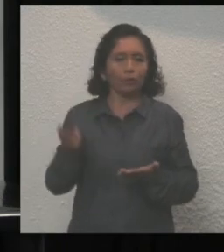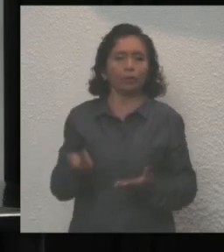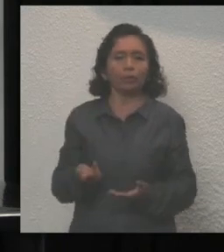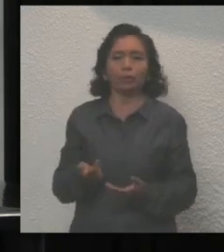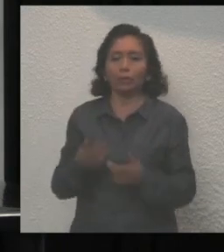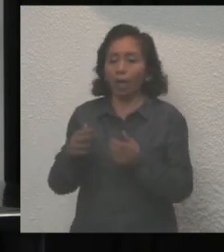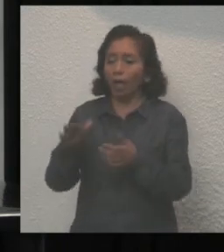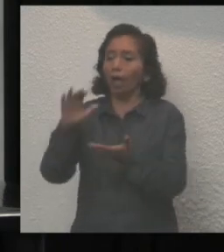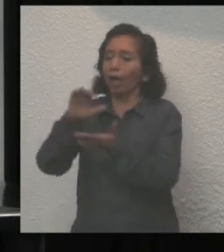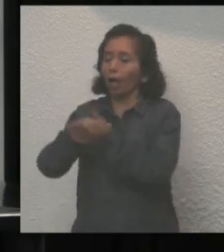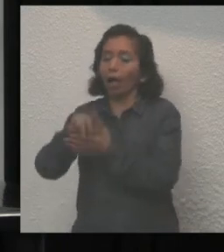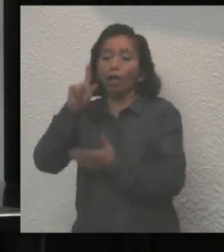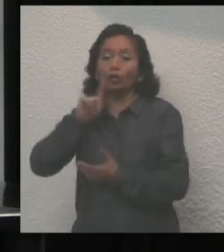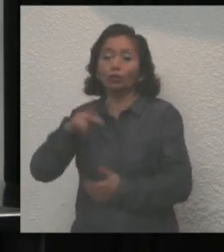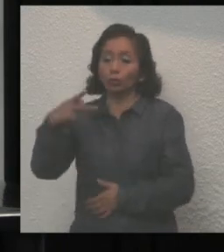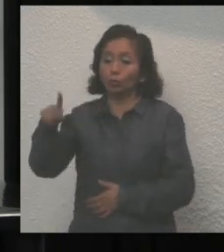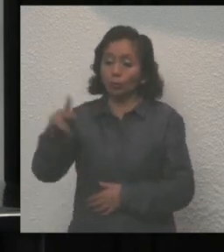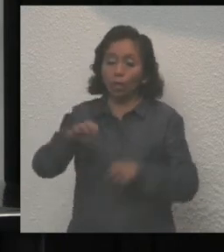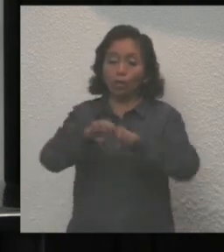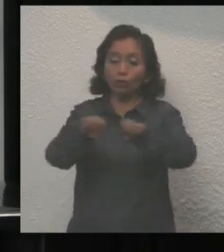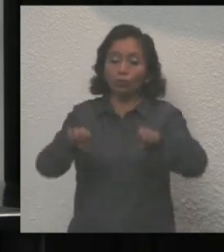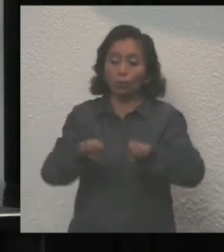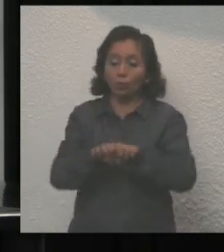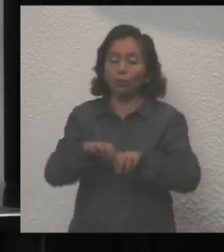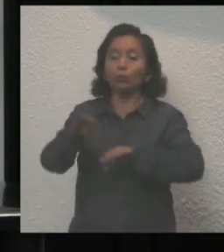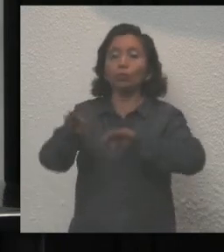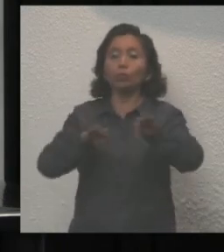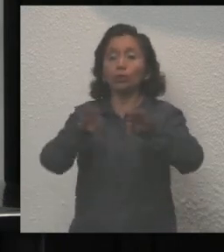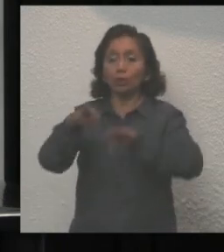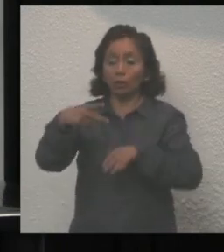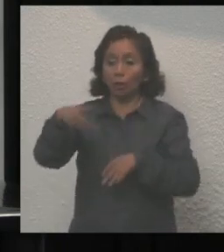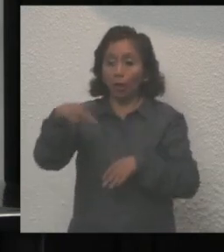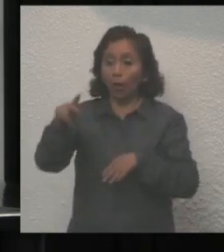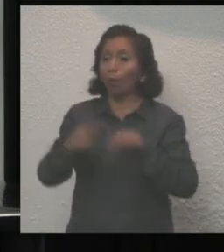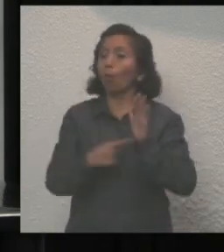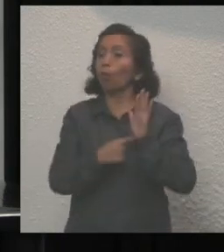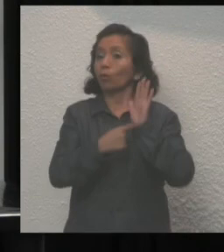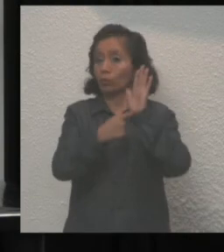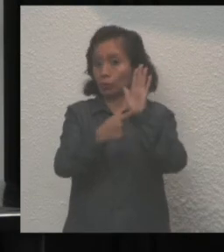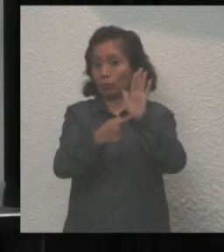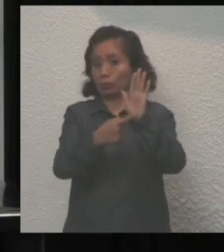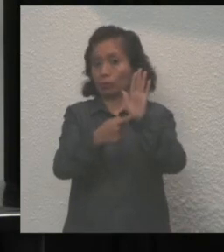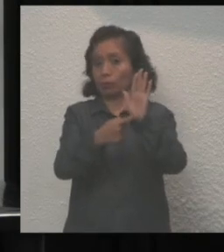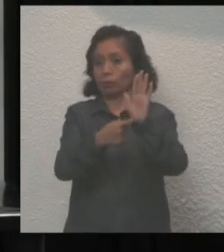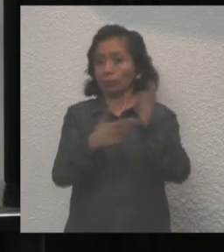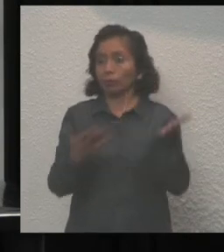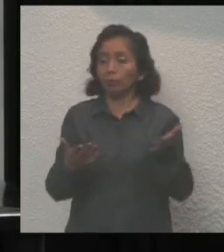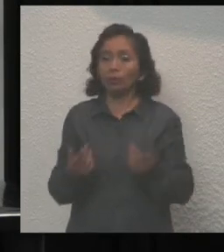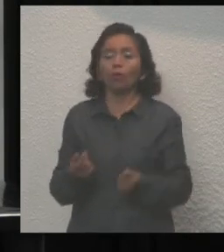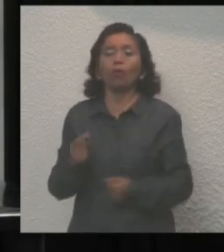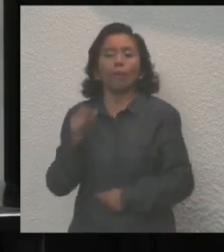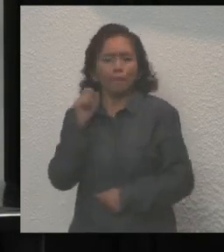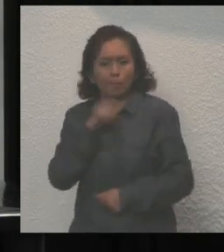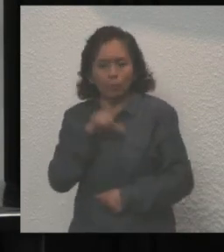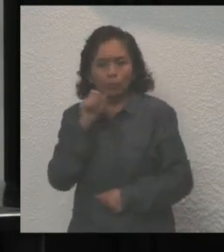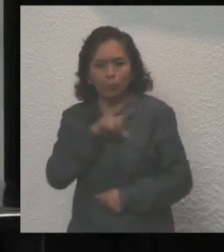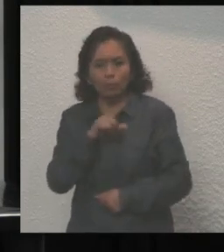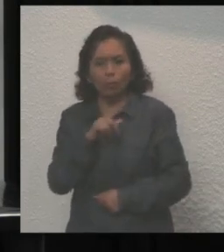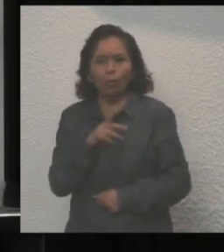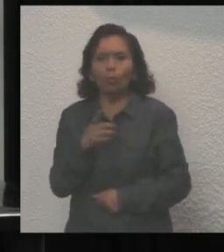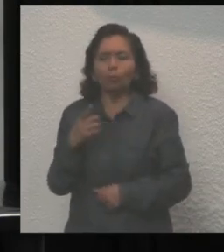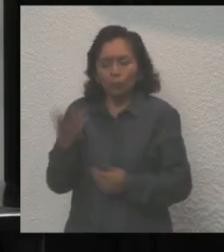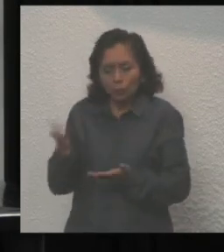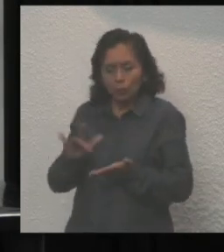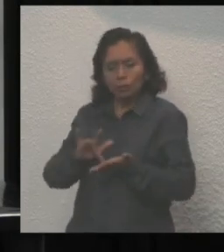a su esposa y a su equipo de trabajo por los resultados obtenidos. Al mismo tiempo, refrendarle